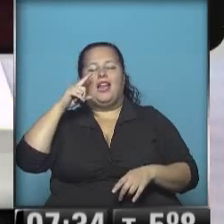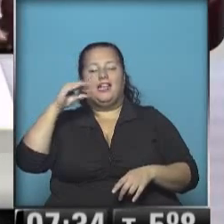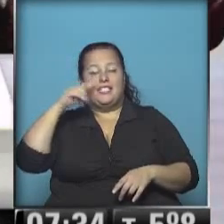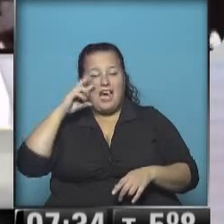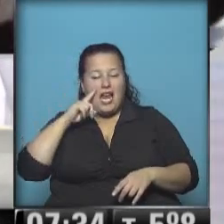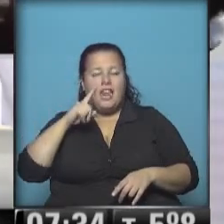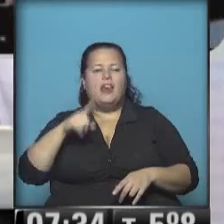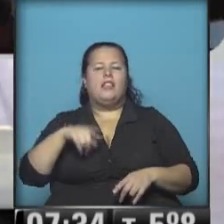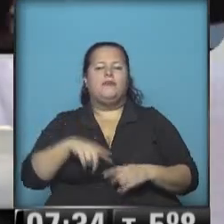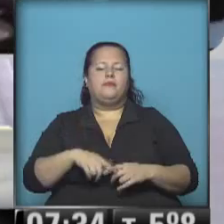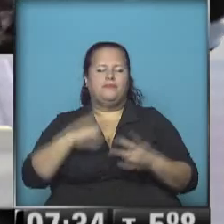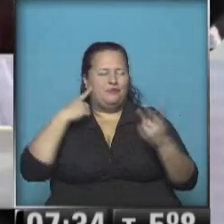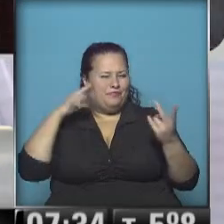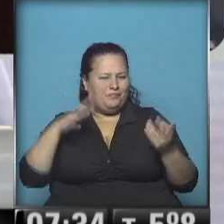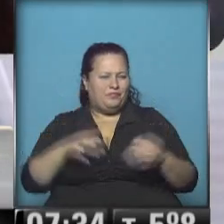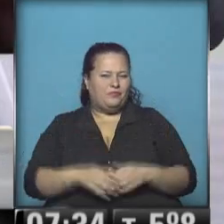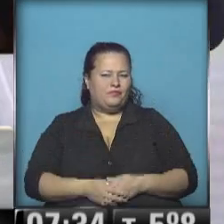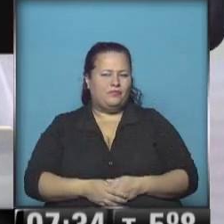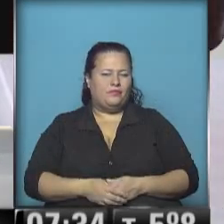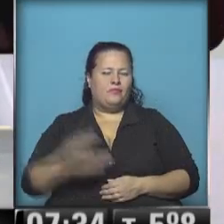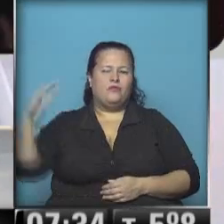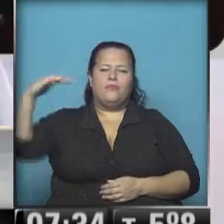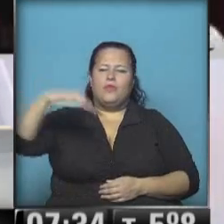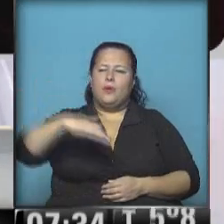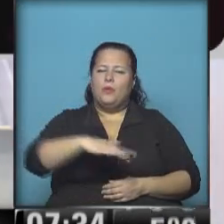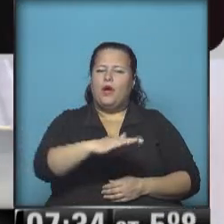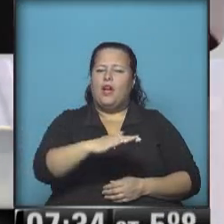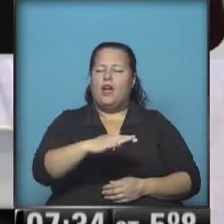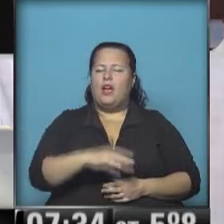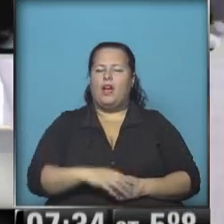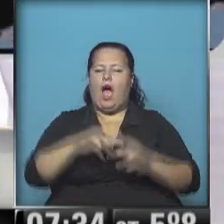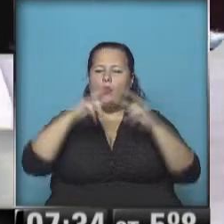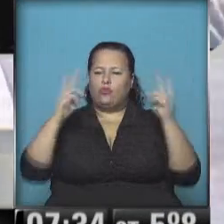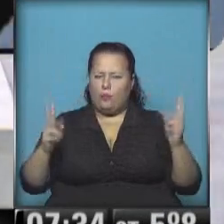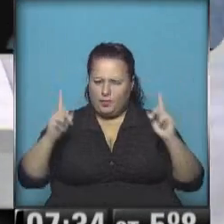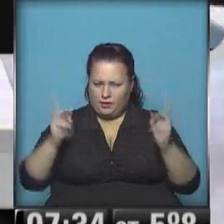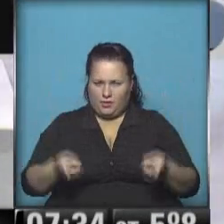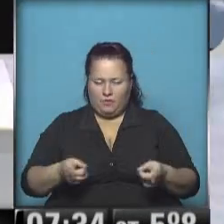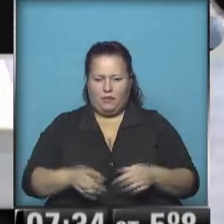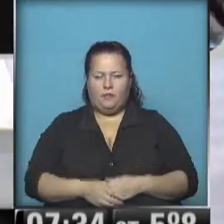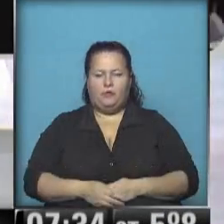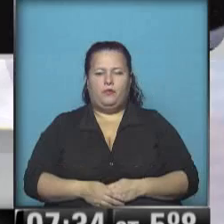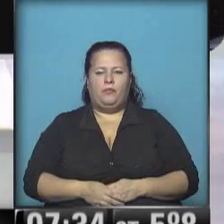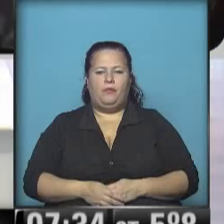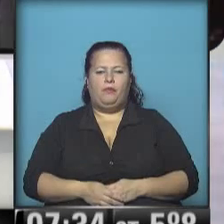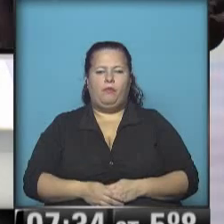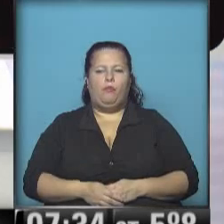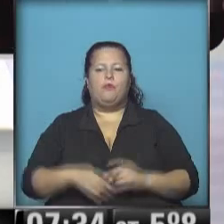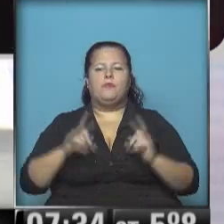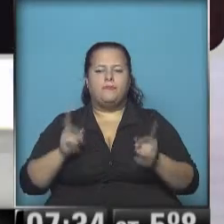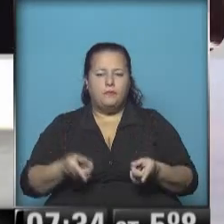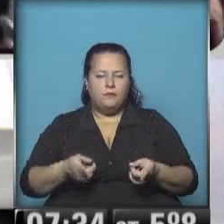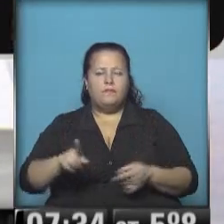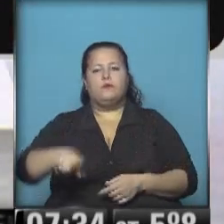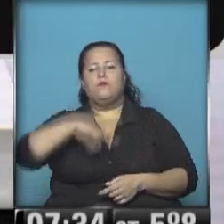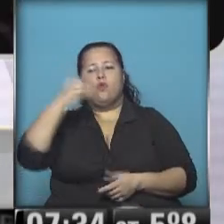en Favir y Cervetti, que es la bajada de la autopista. Se está realizando, bueno,